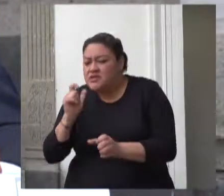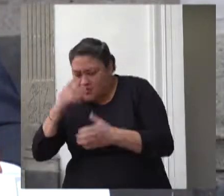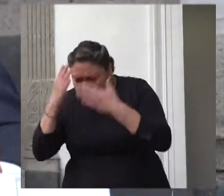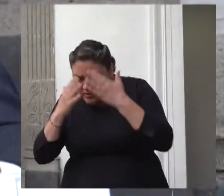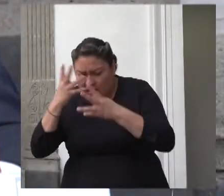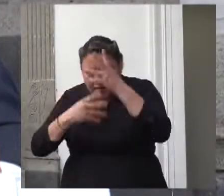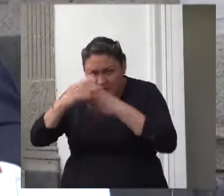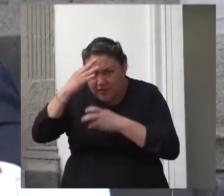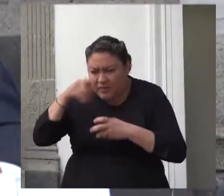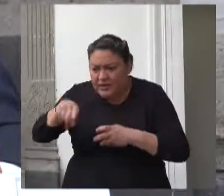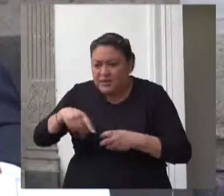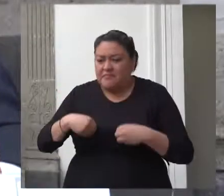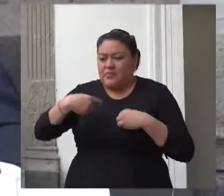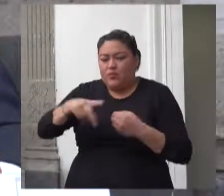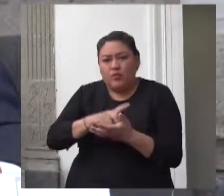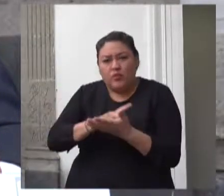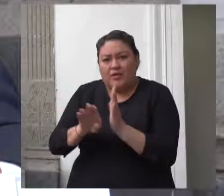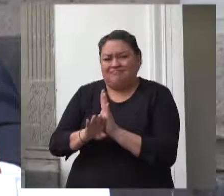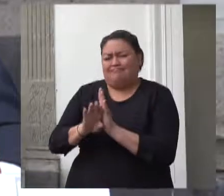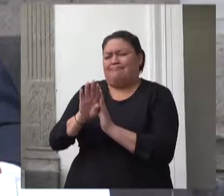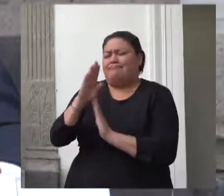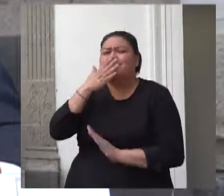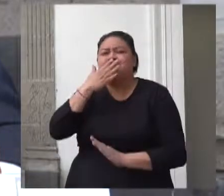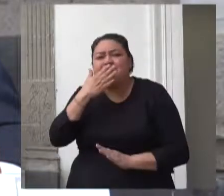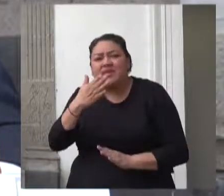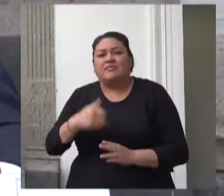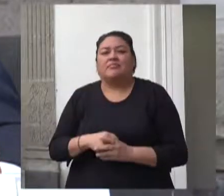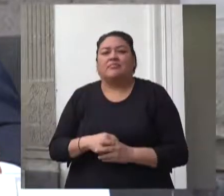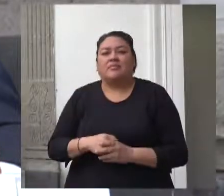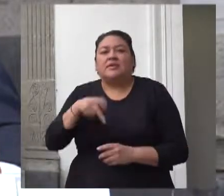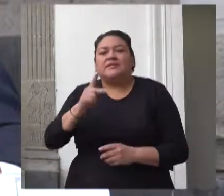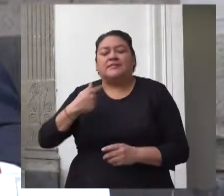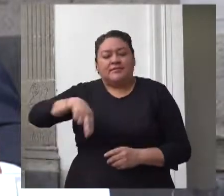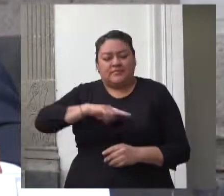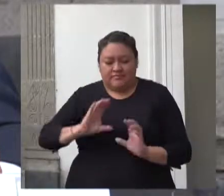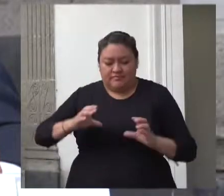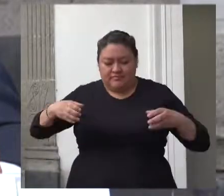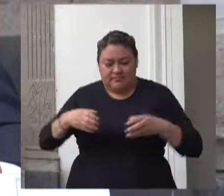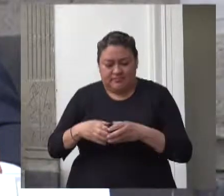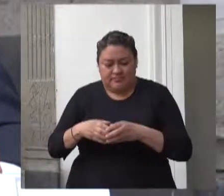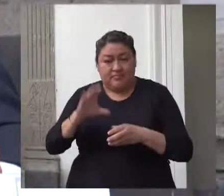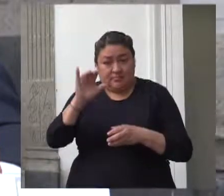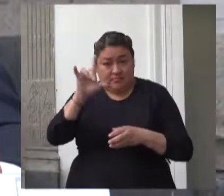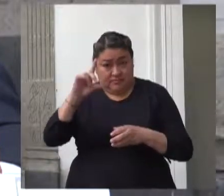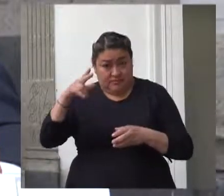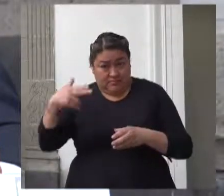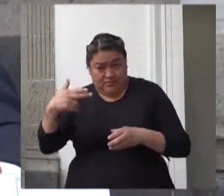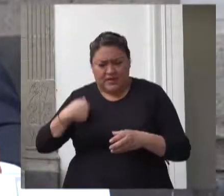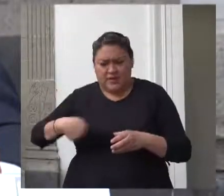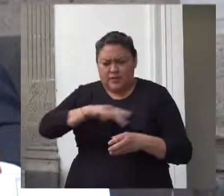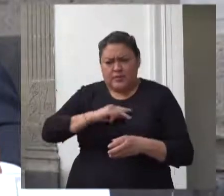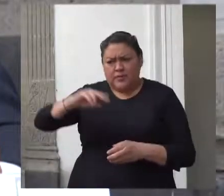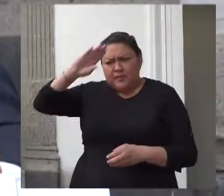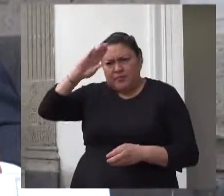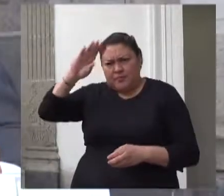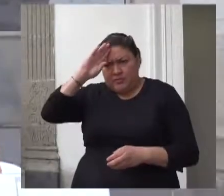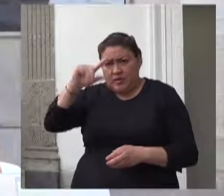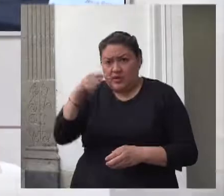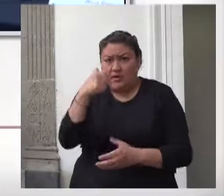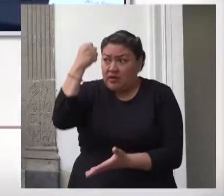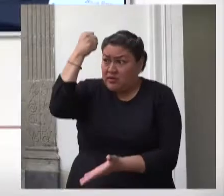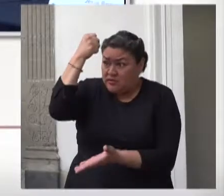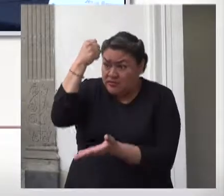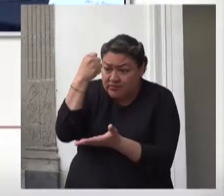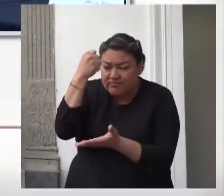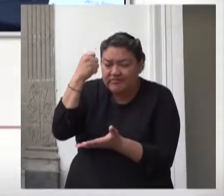En consecuencia esta Comisión Nacional considera que la disminución presupuestaria constituye